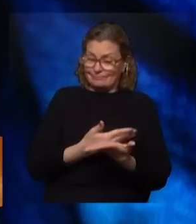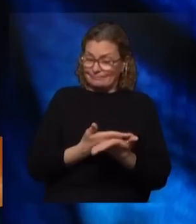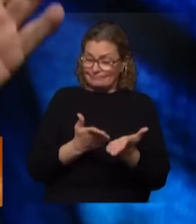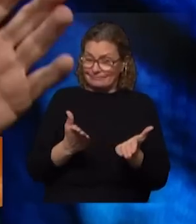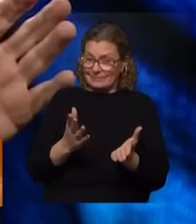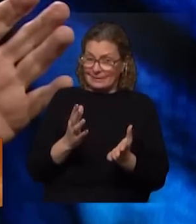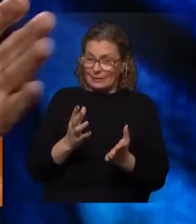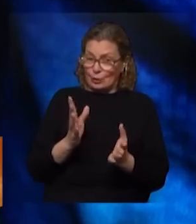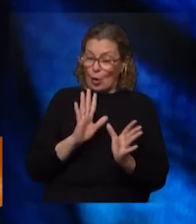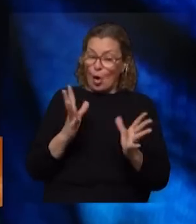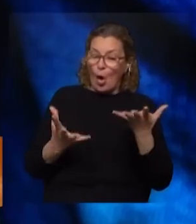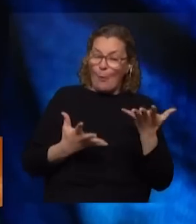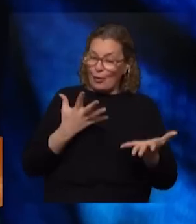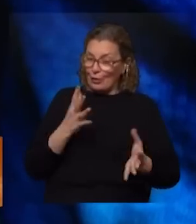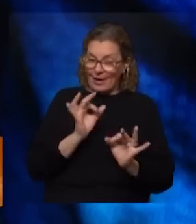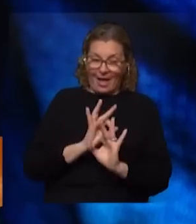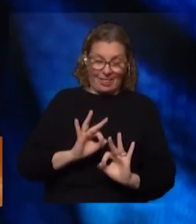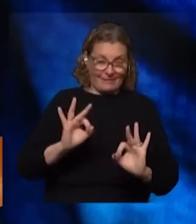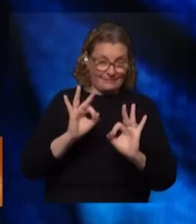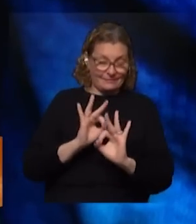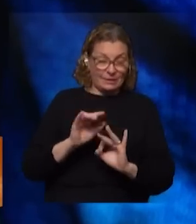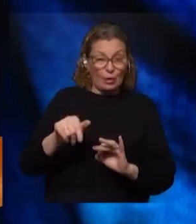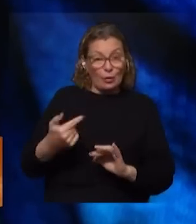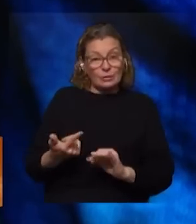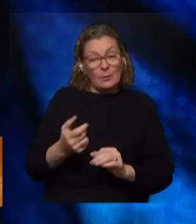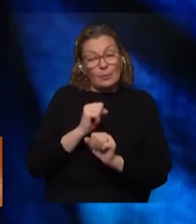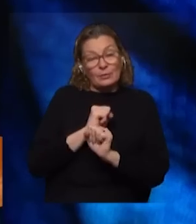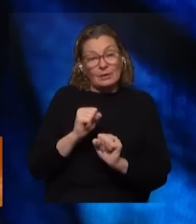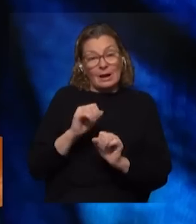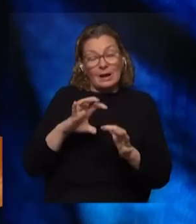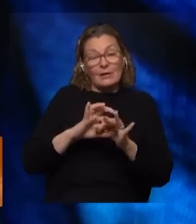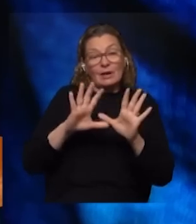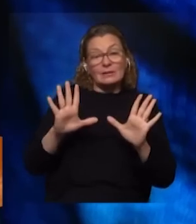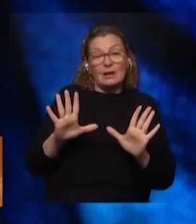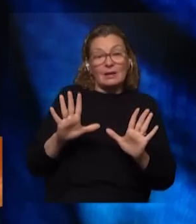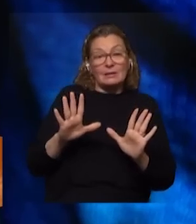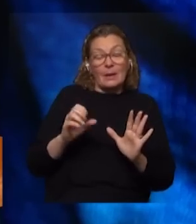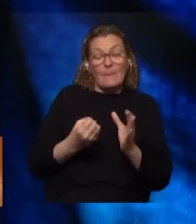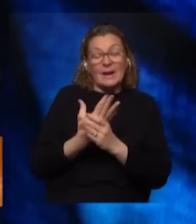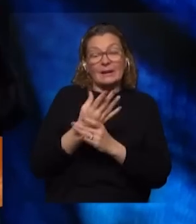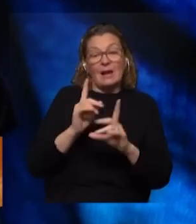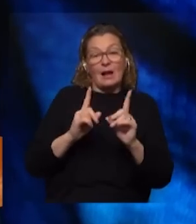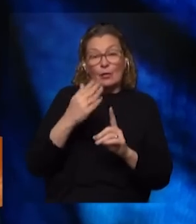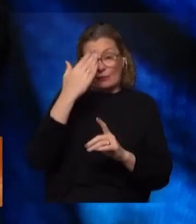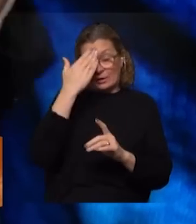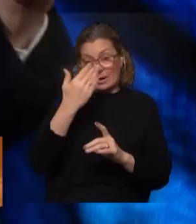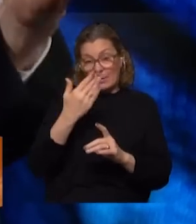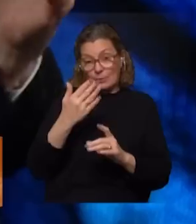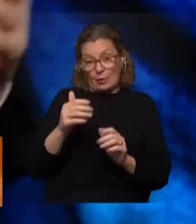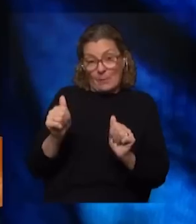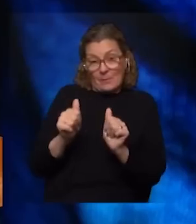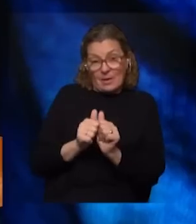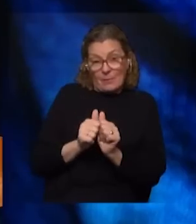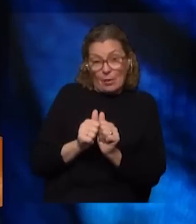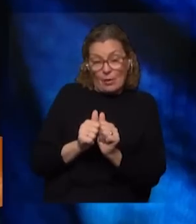nada cómodo la otra posibilidad que dé libertad de acción y aparezca una parte del Frente Amplio en la misma línea del